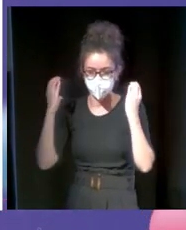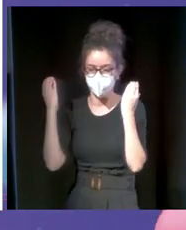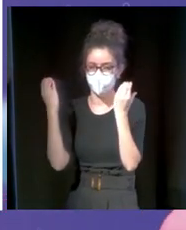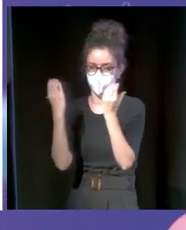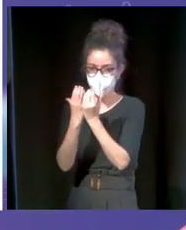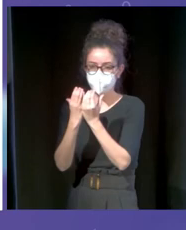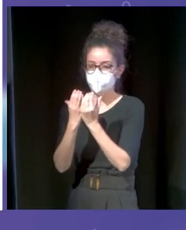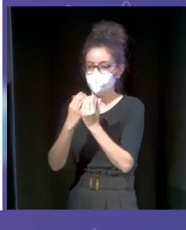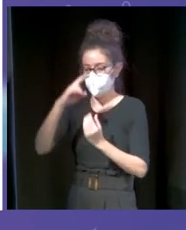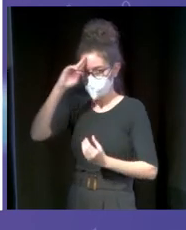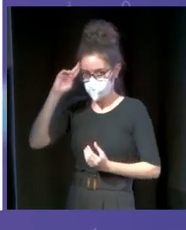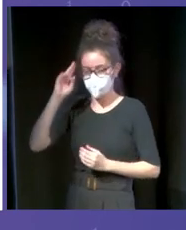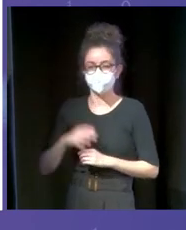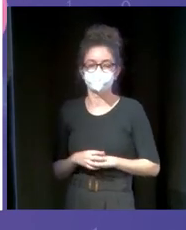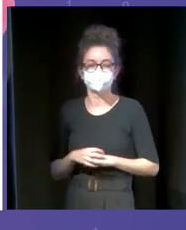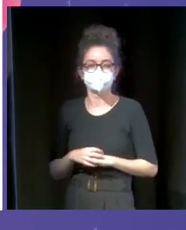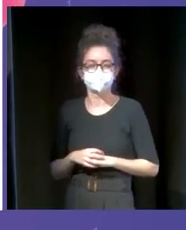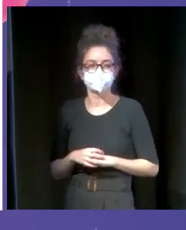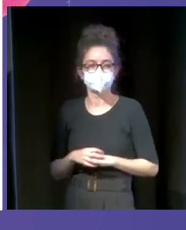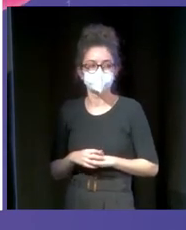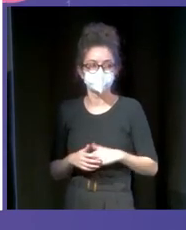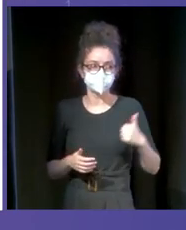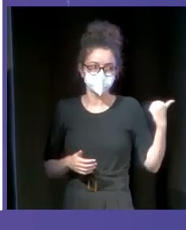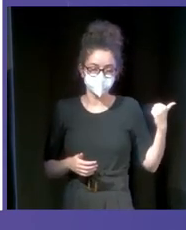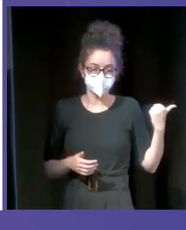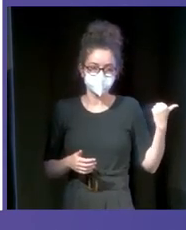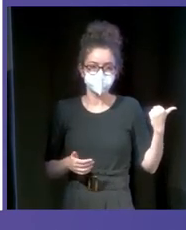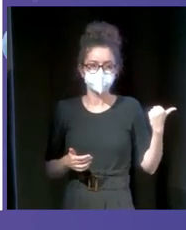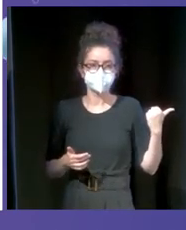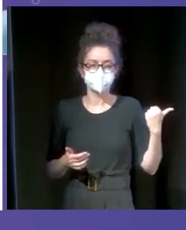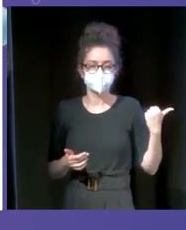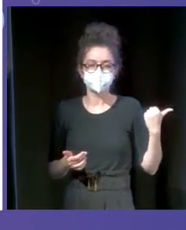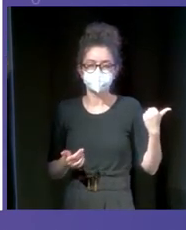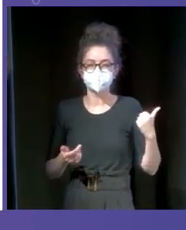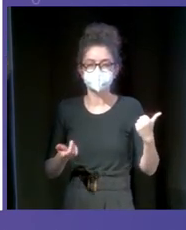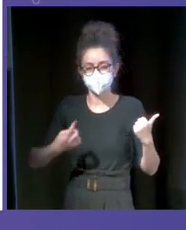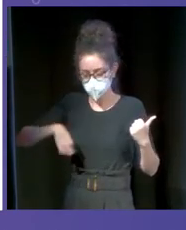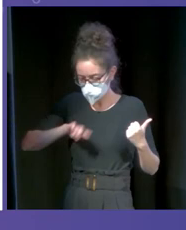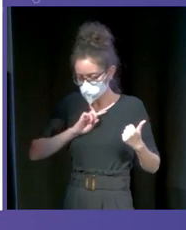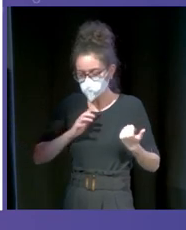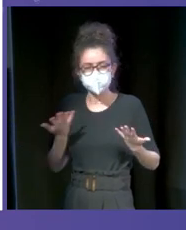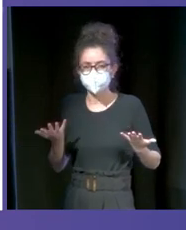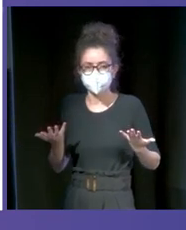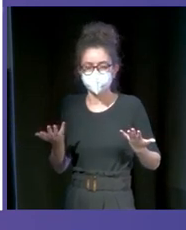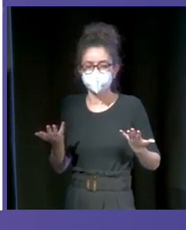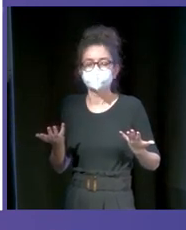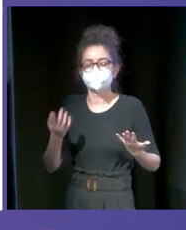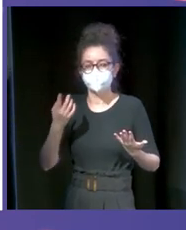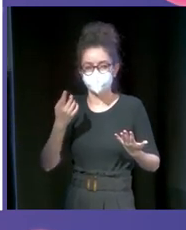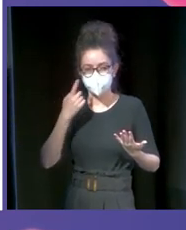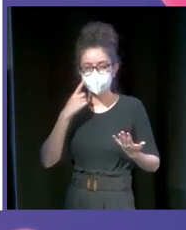Y esto sí que es un último análisis que quería y que entendiéseis un poco dónde estamos. Para nosotros, como he dicho antes, principales